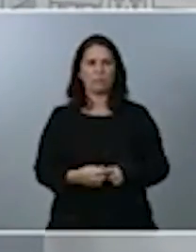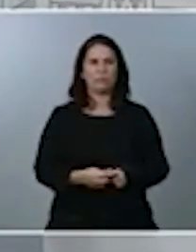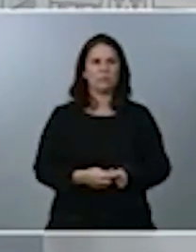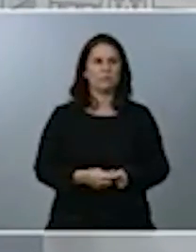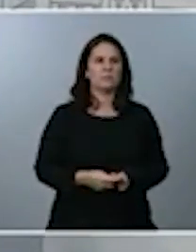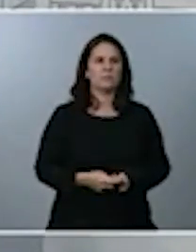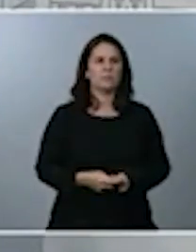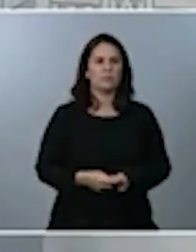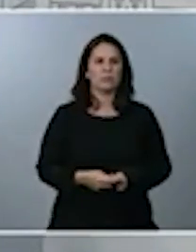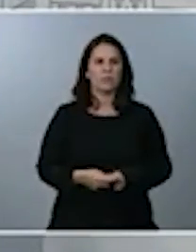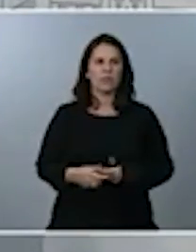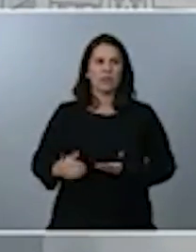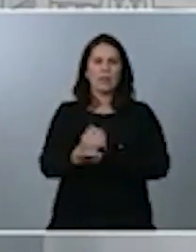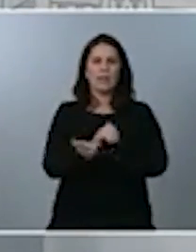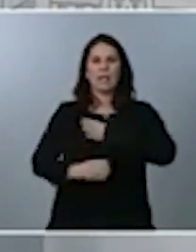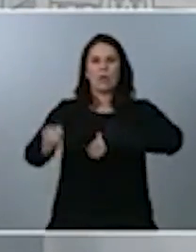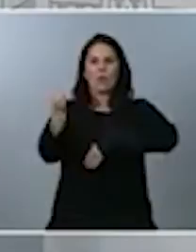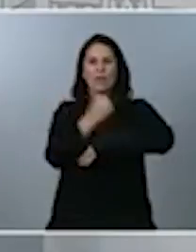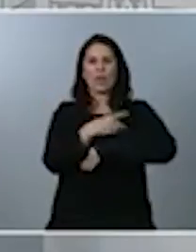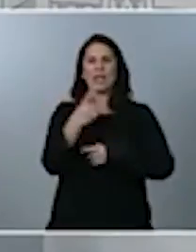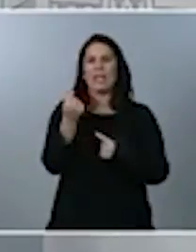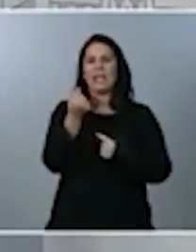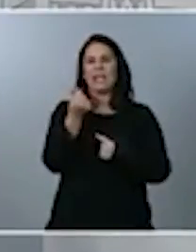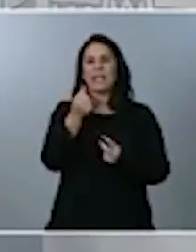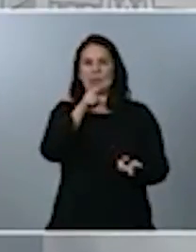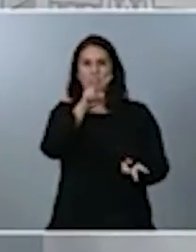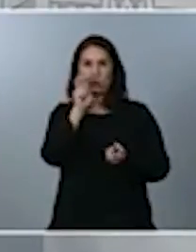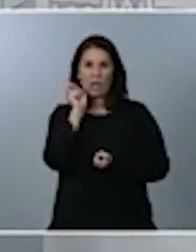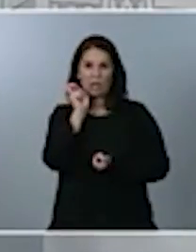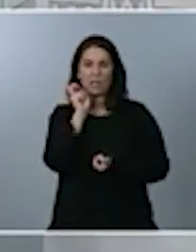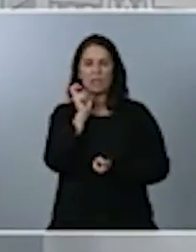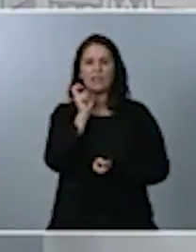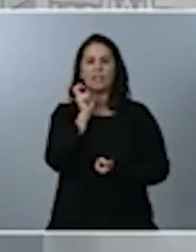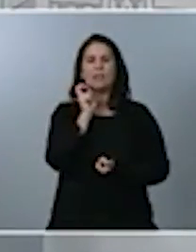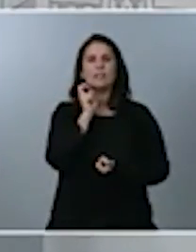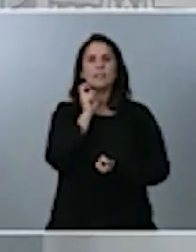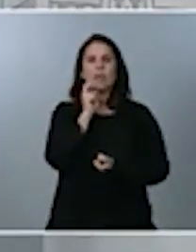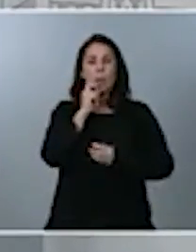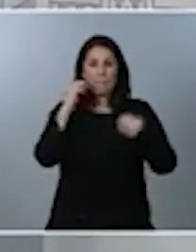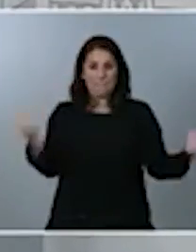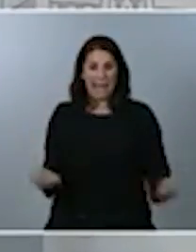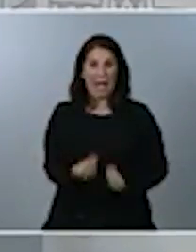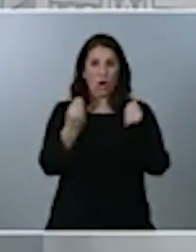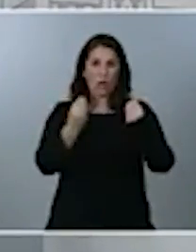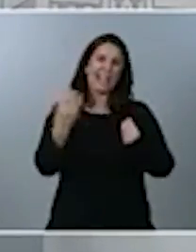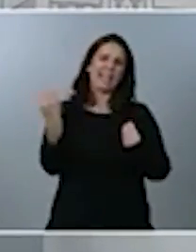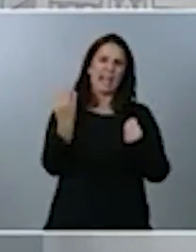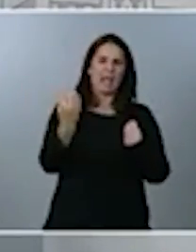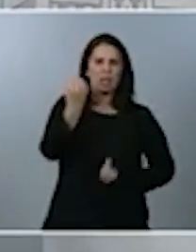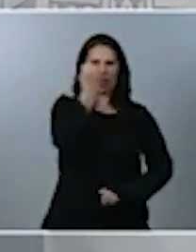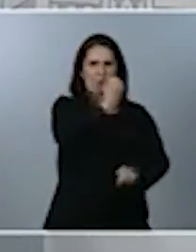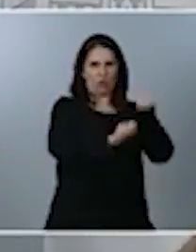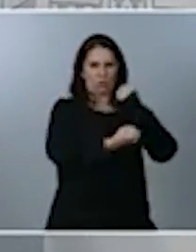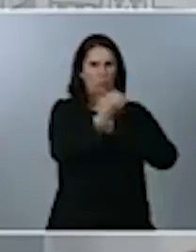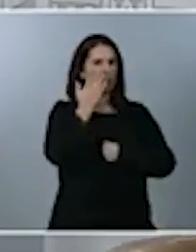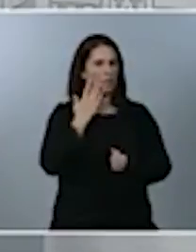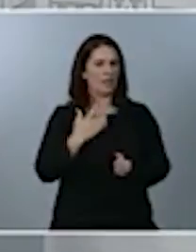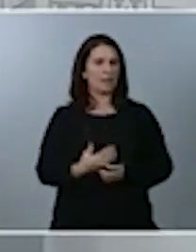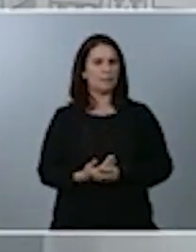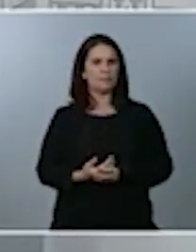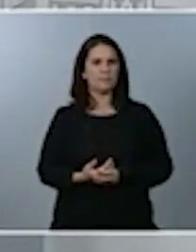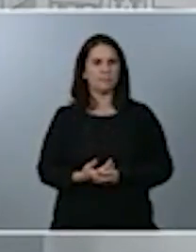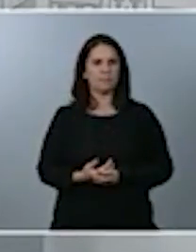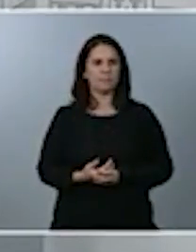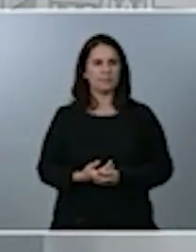recaudación tributaria, venimos diciéndolo, se está comportando mejor que la propia economía. Y, obviamente, estos ingresos fiscales